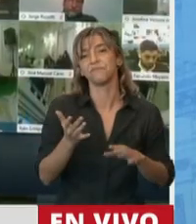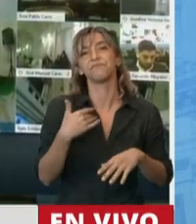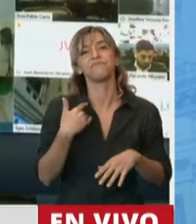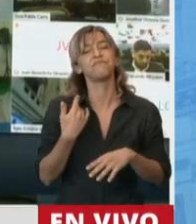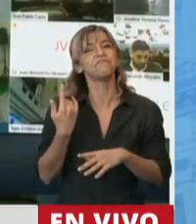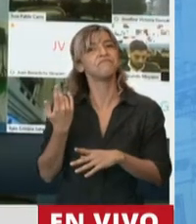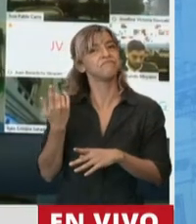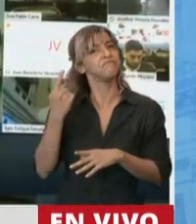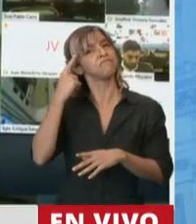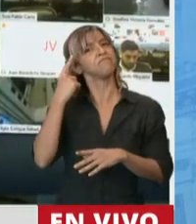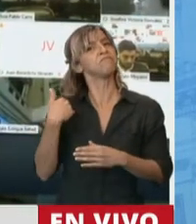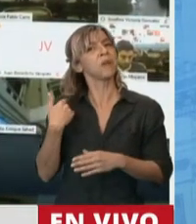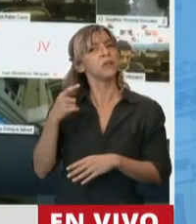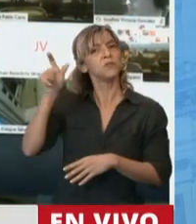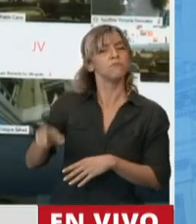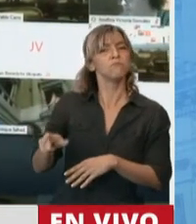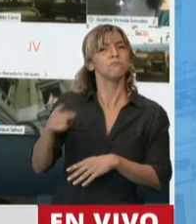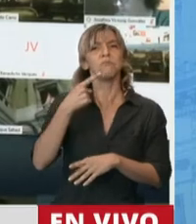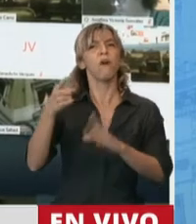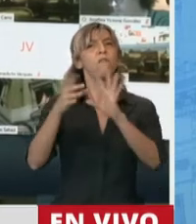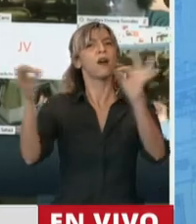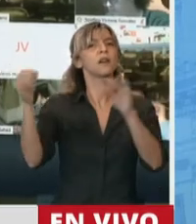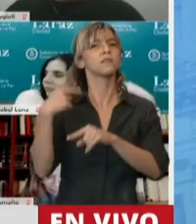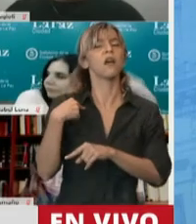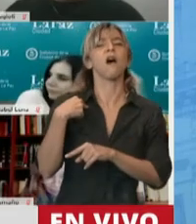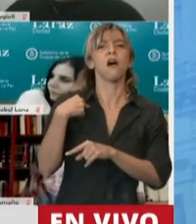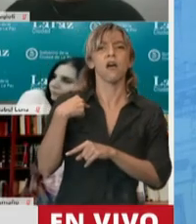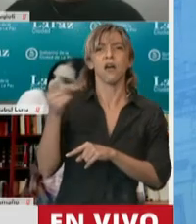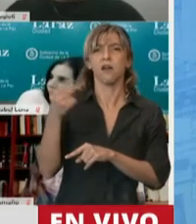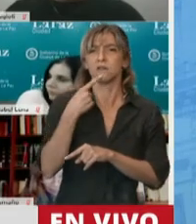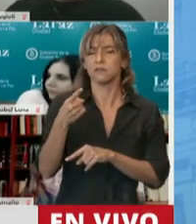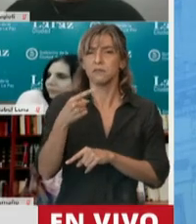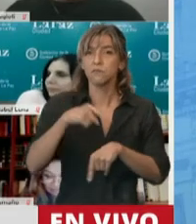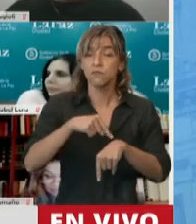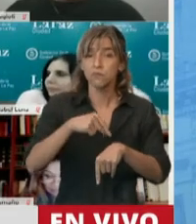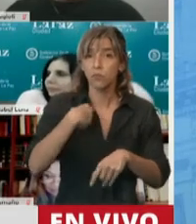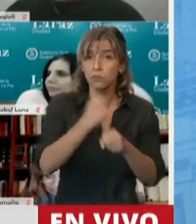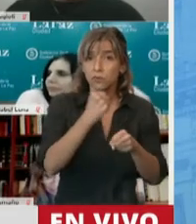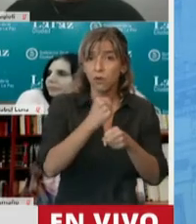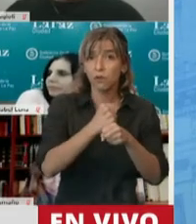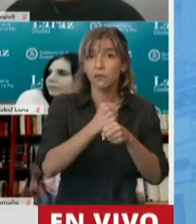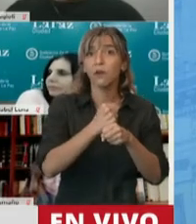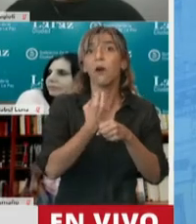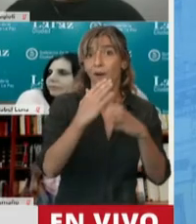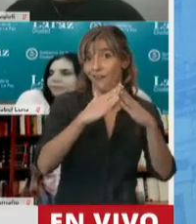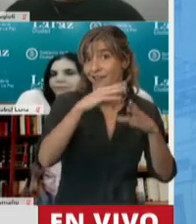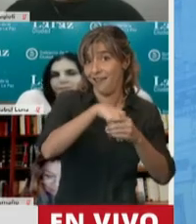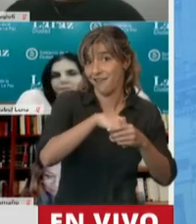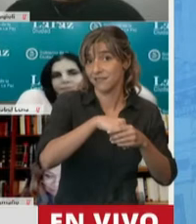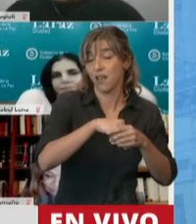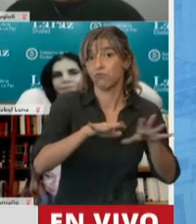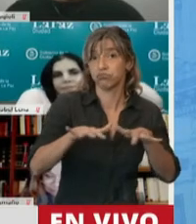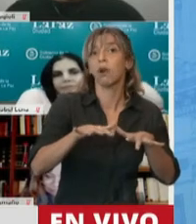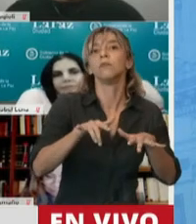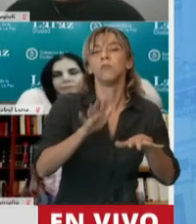pensando a todos. Él dijo, el teletrabajo con la pandemia pegó un salto de